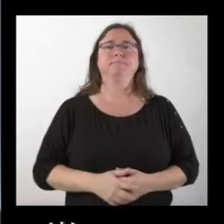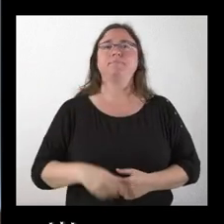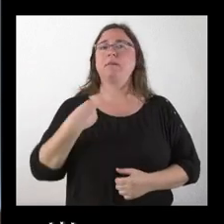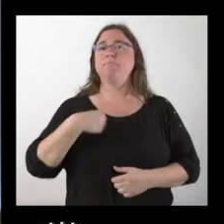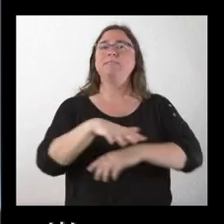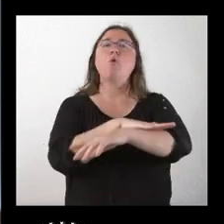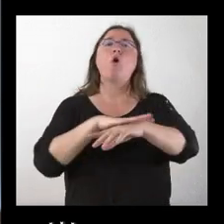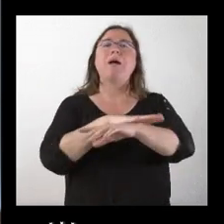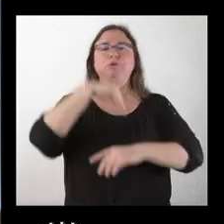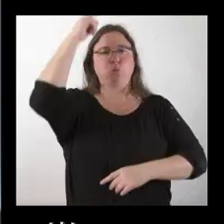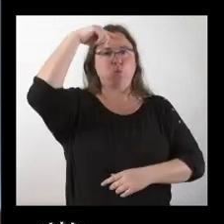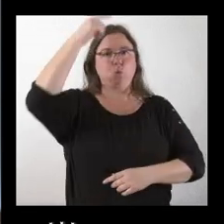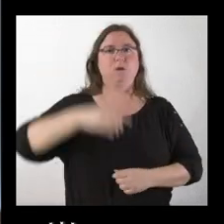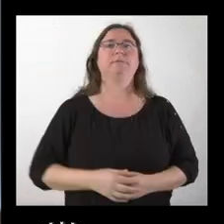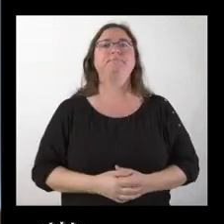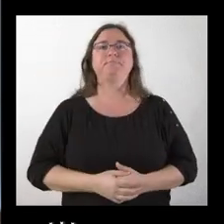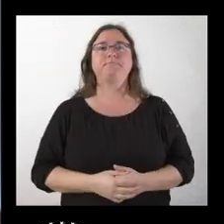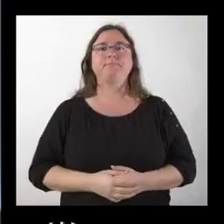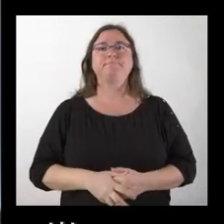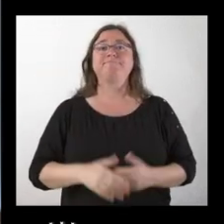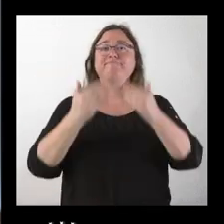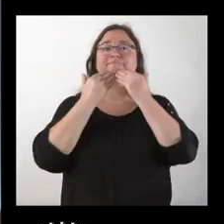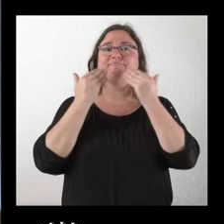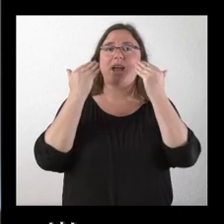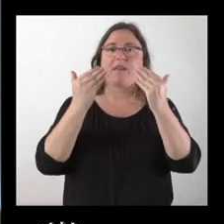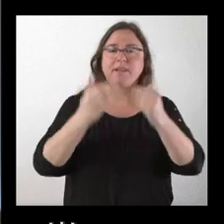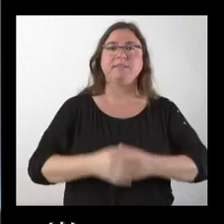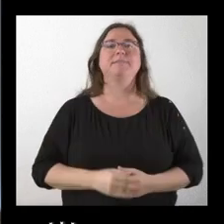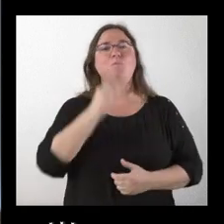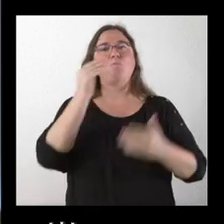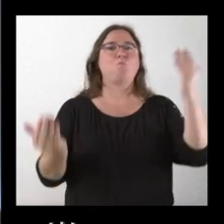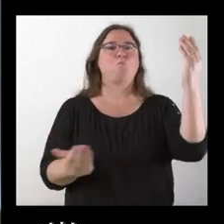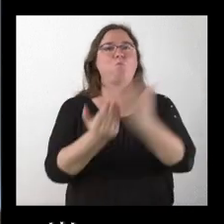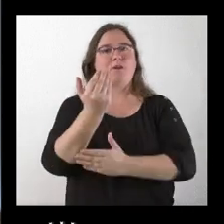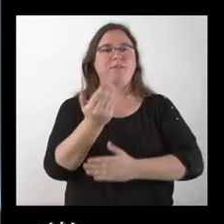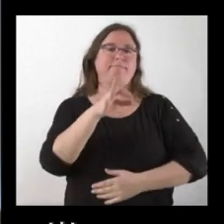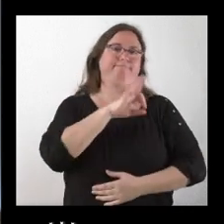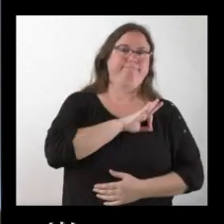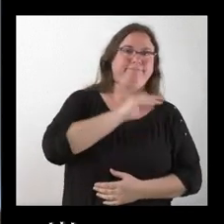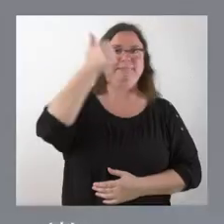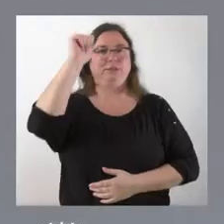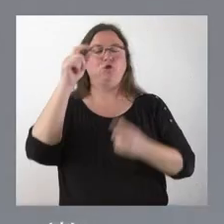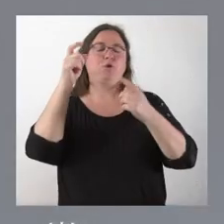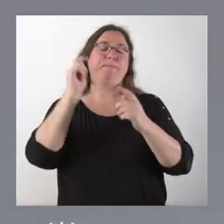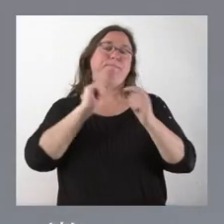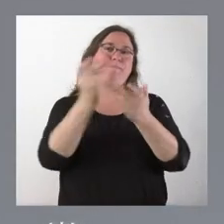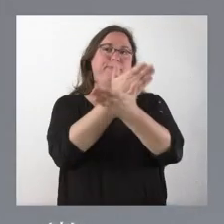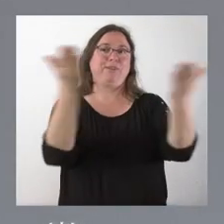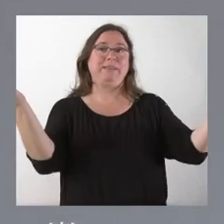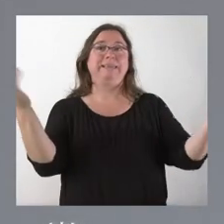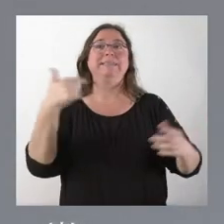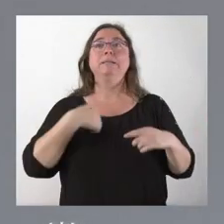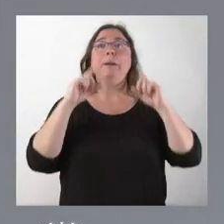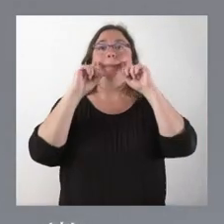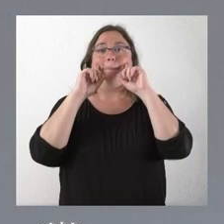ámbito del patrimonio cultural. Muchas gracias. Buenos días, señoras y señores periodistas. Es la primera vez